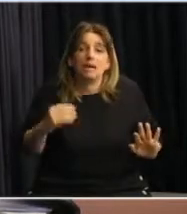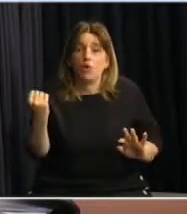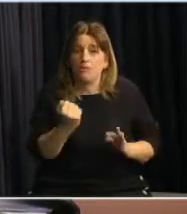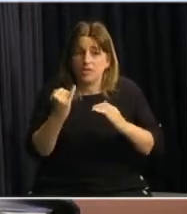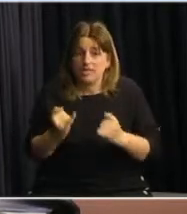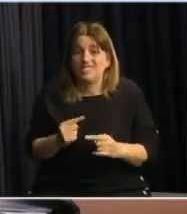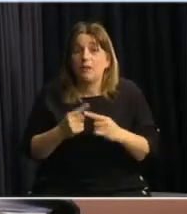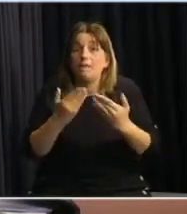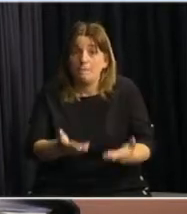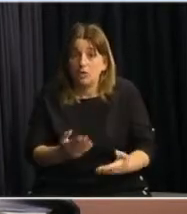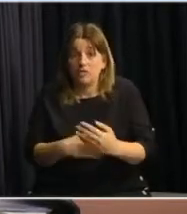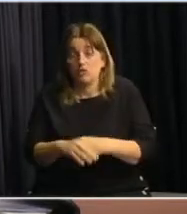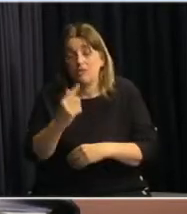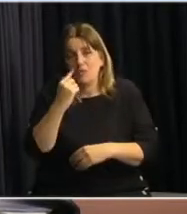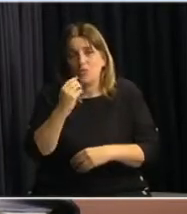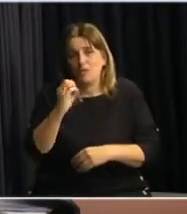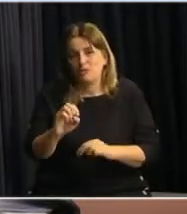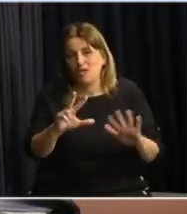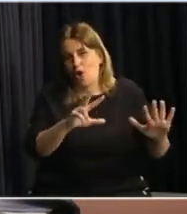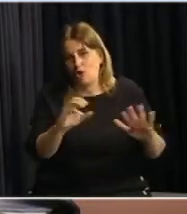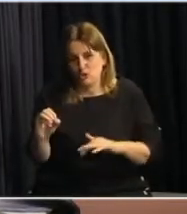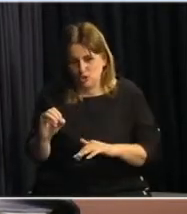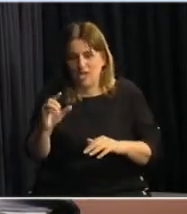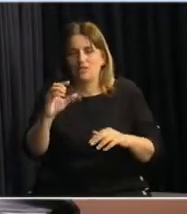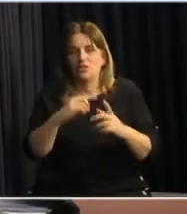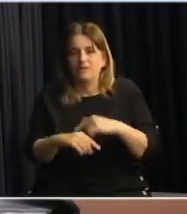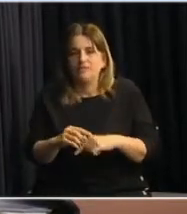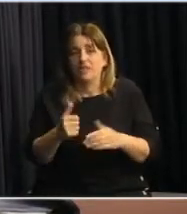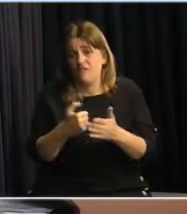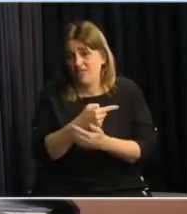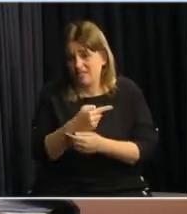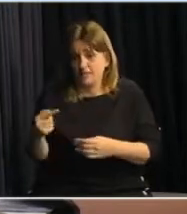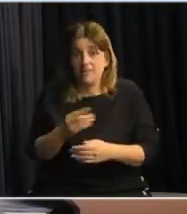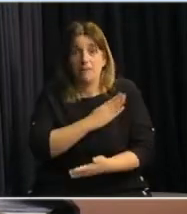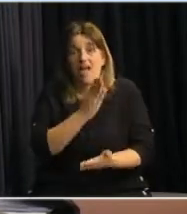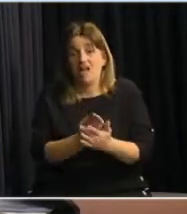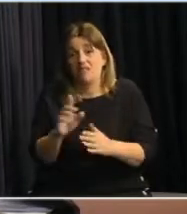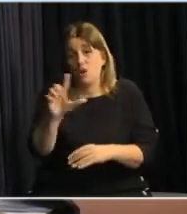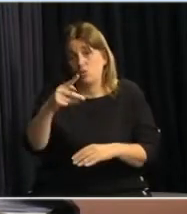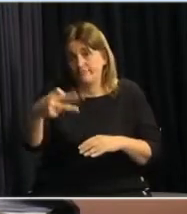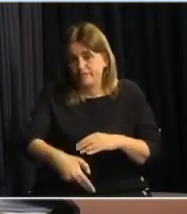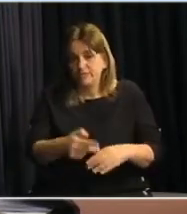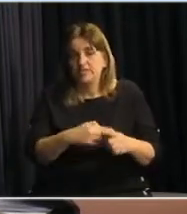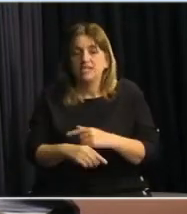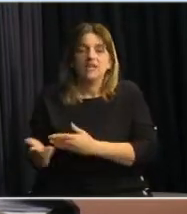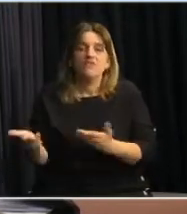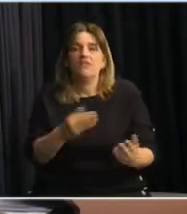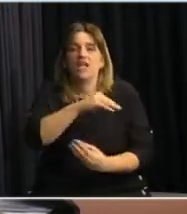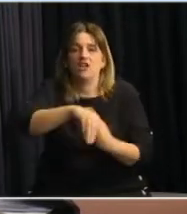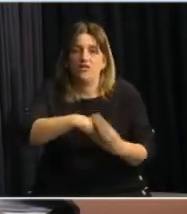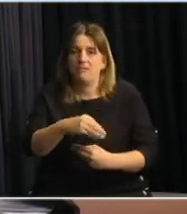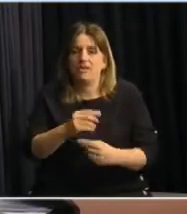por eso habilitar el 0800 durante el fin de semana, extender el plazo hasta el lunes e invitar, convocar a las familias